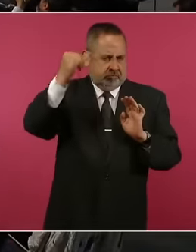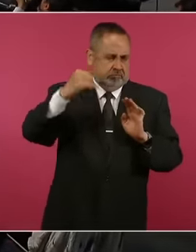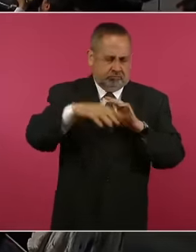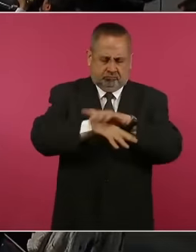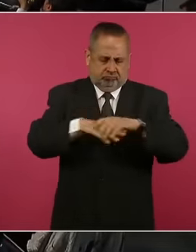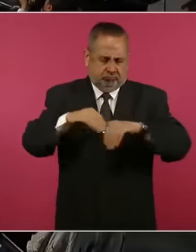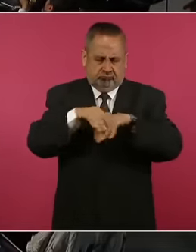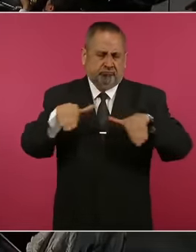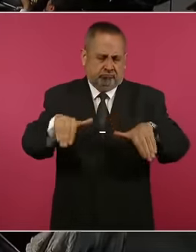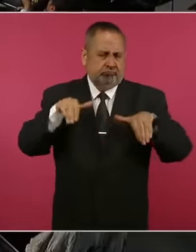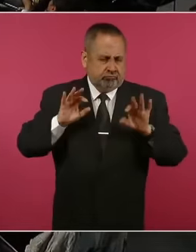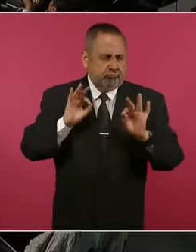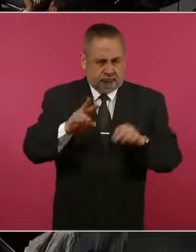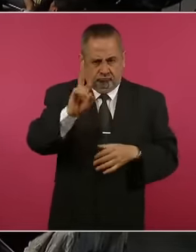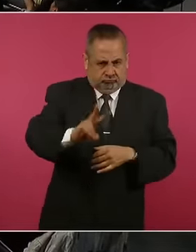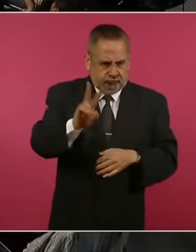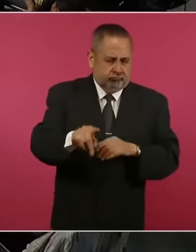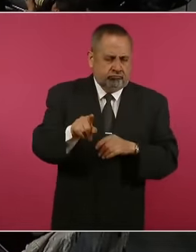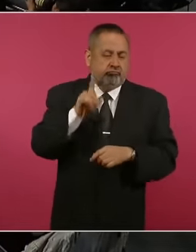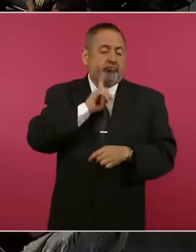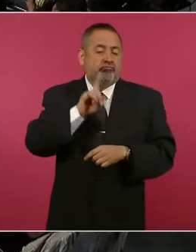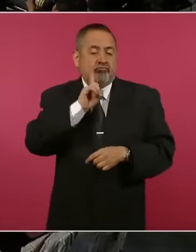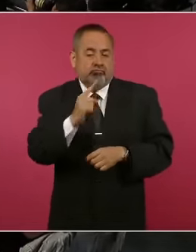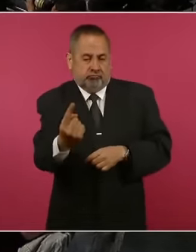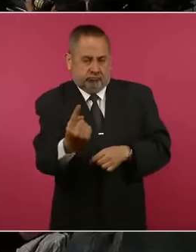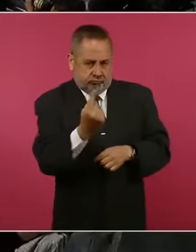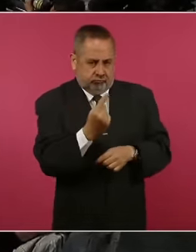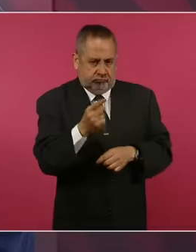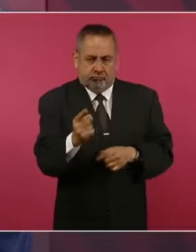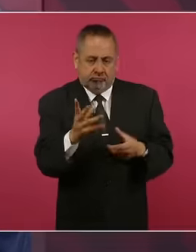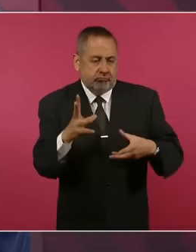independiente de verdad, a escribir.